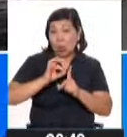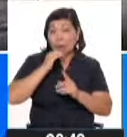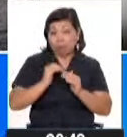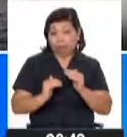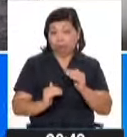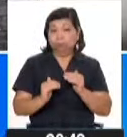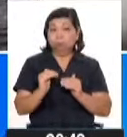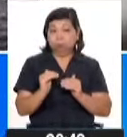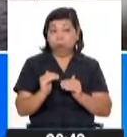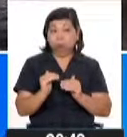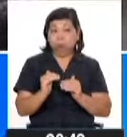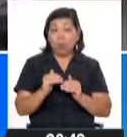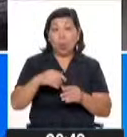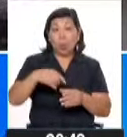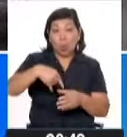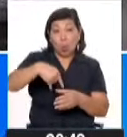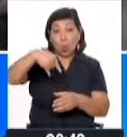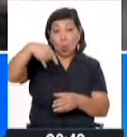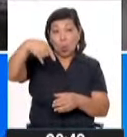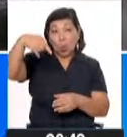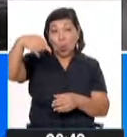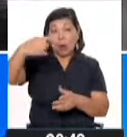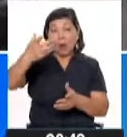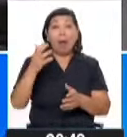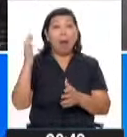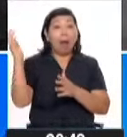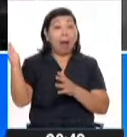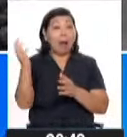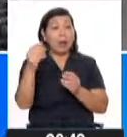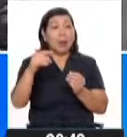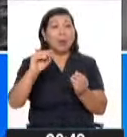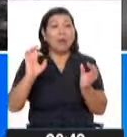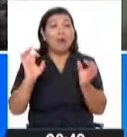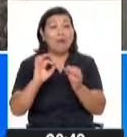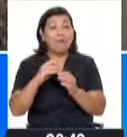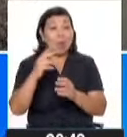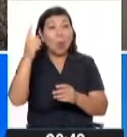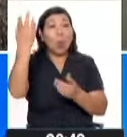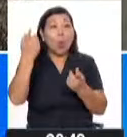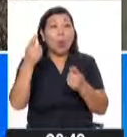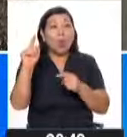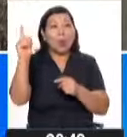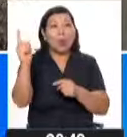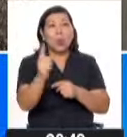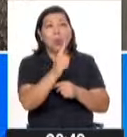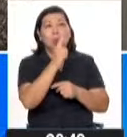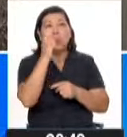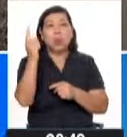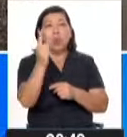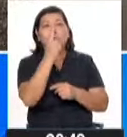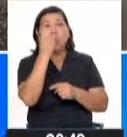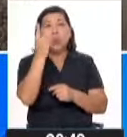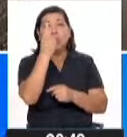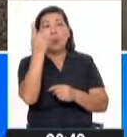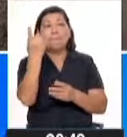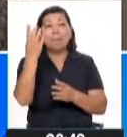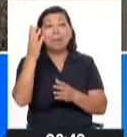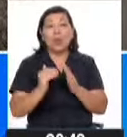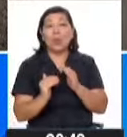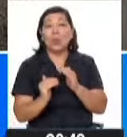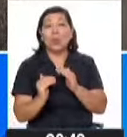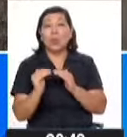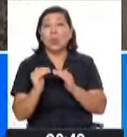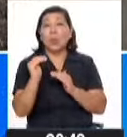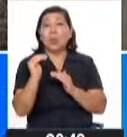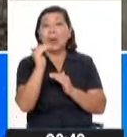un ascenso continuo de masas de aire que luego se enfrían en su ascenso, y dan lugar a este movimiento en ese proceso de ascenso,